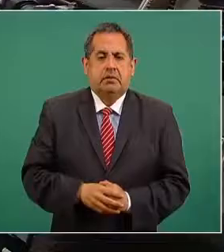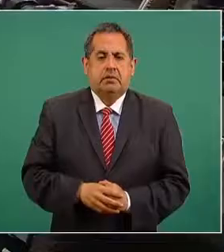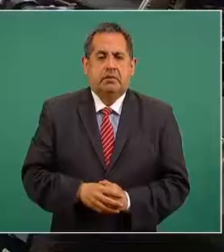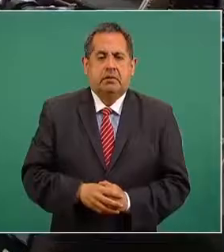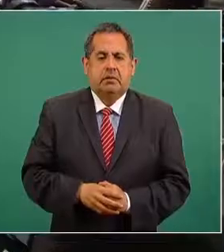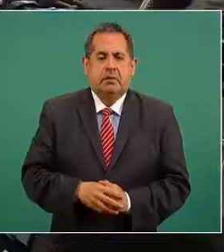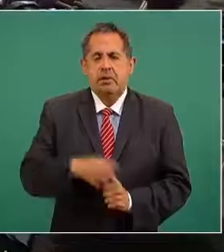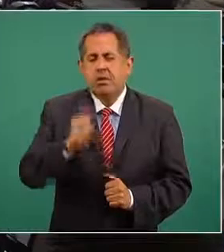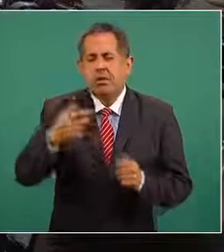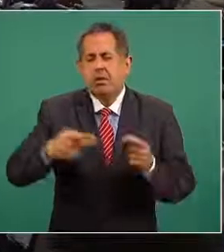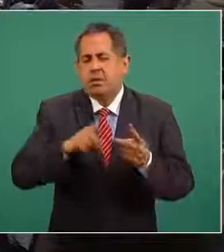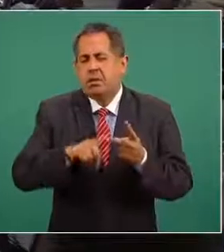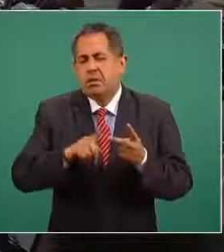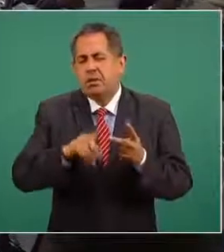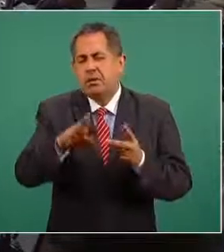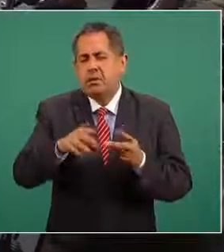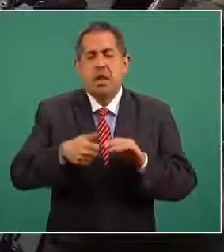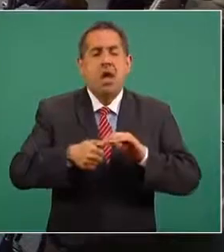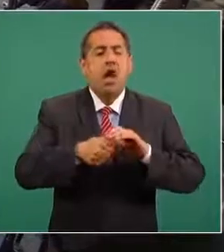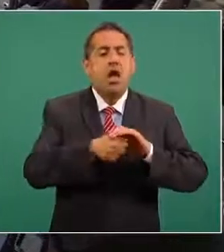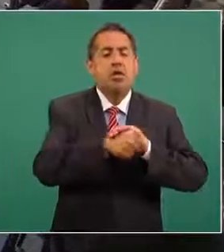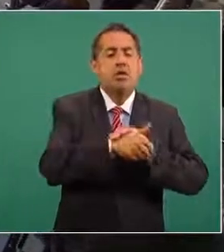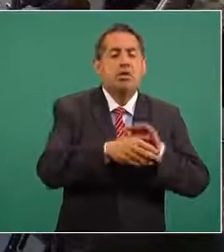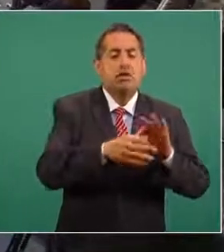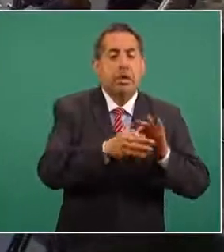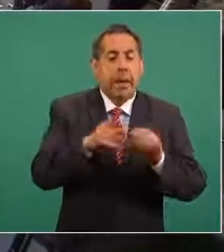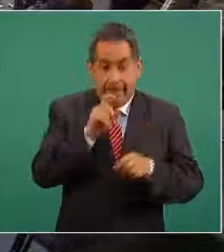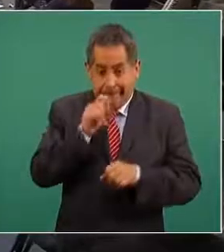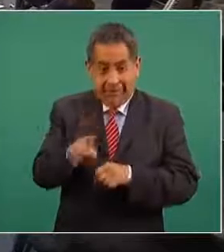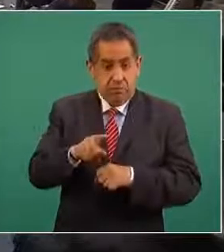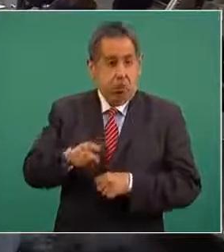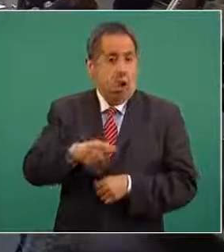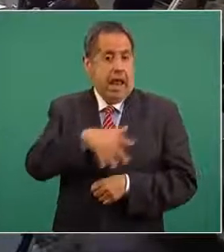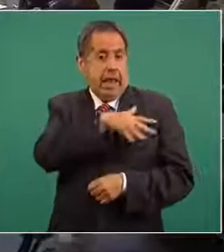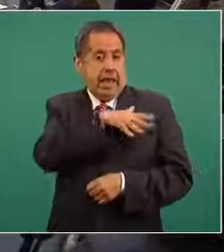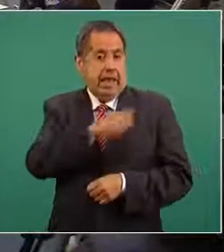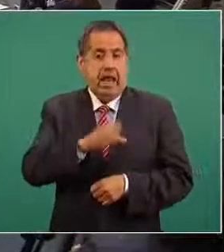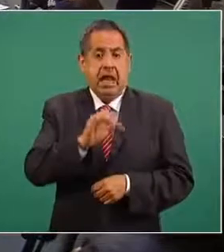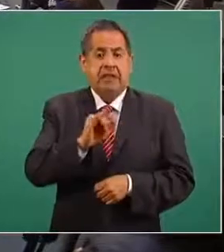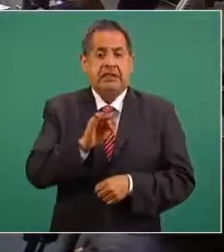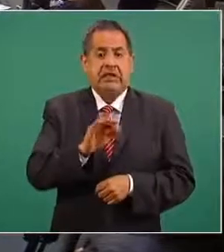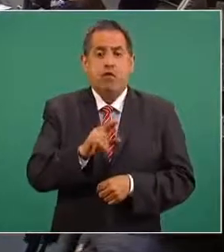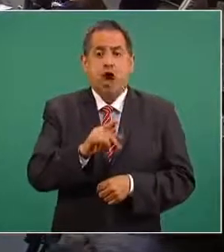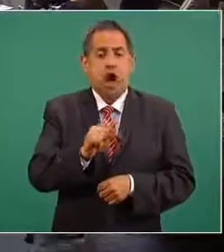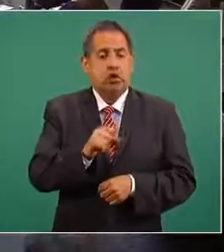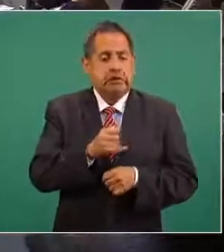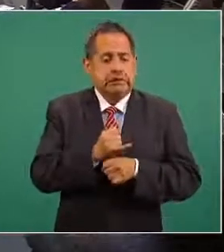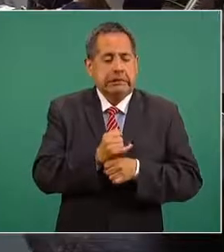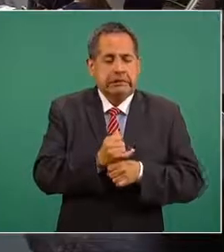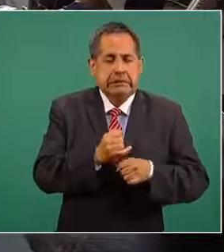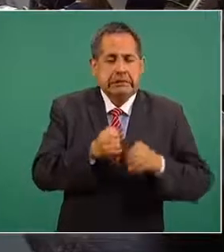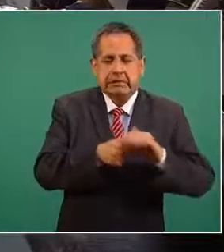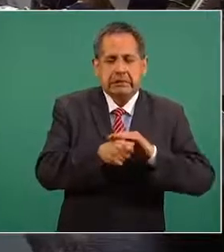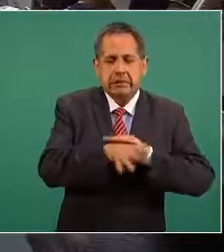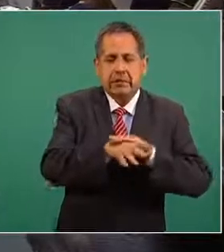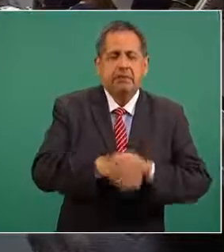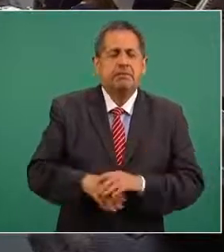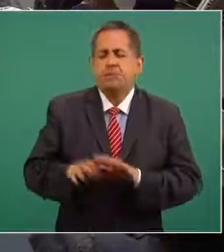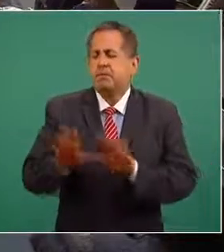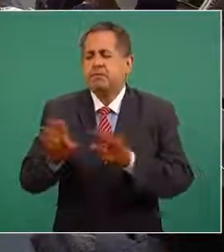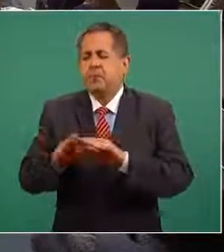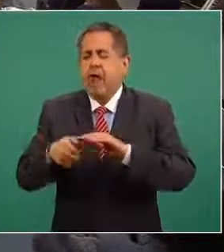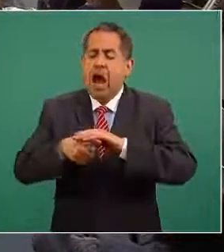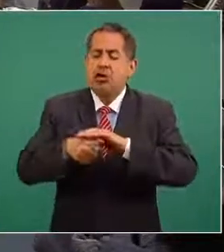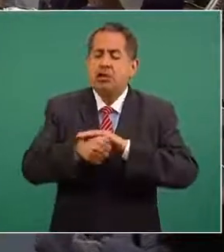¿qué otra cosa me preguntabas? Ayotzinapa si están investigando al general Cienfuegos por el caso de Ayotzinapa investigación está abierta en el caso de